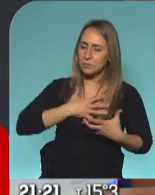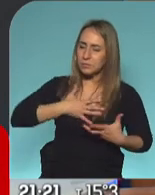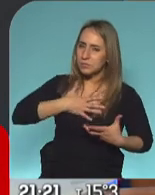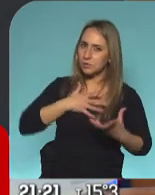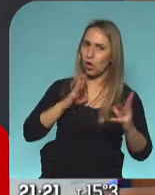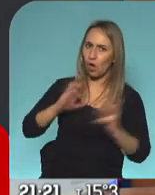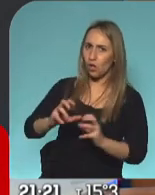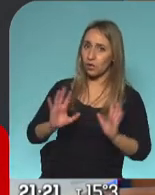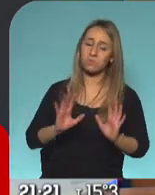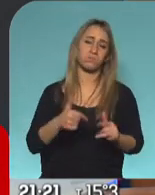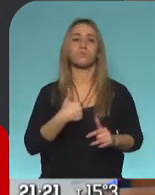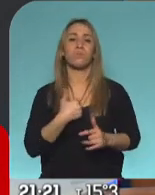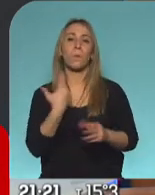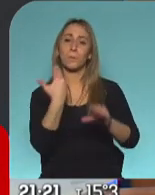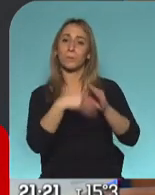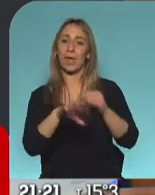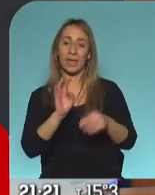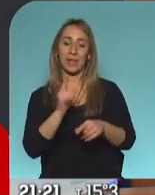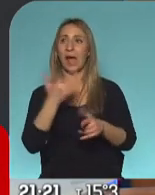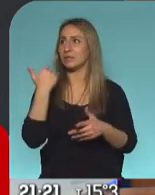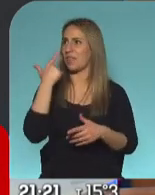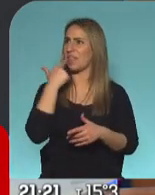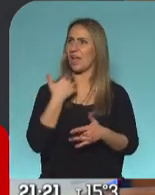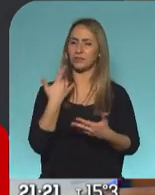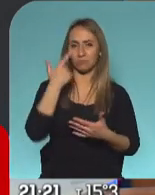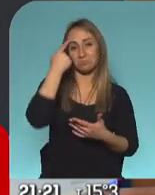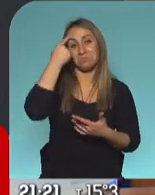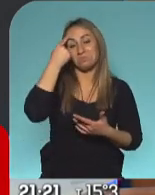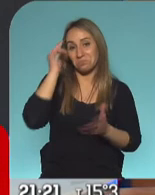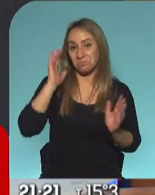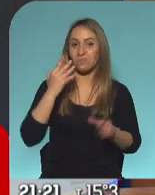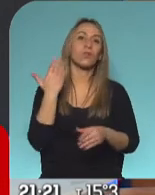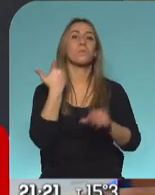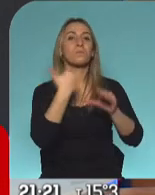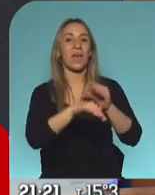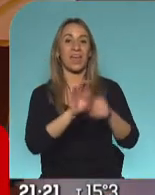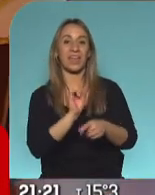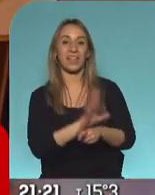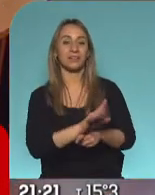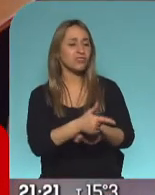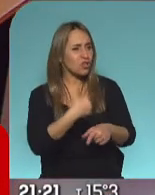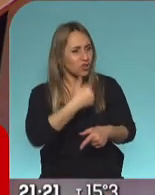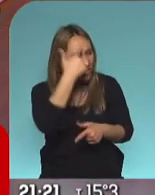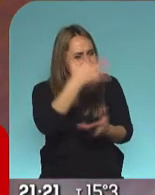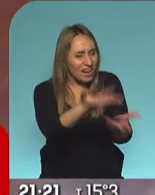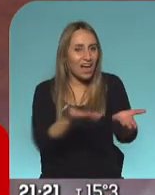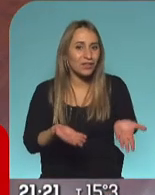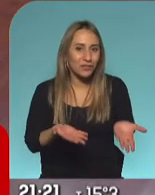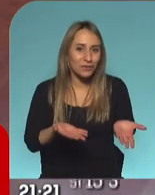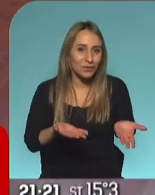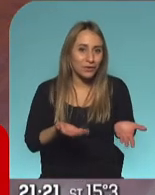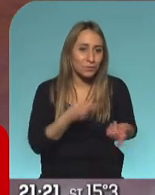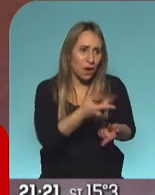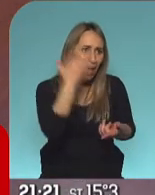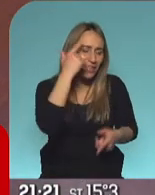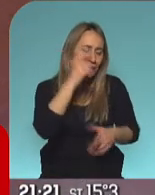le propuse, en un mes, que se me lo pudiera, hace unos días, le propuse decir, que, yo te extraño, y como era mi amigo,